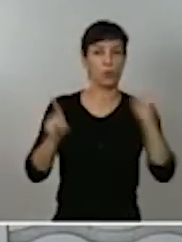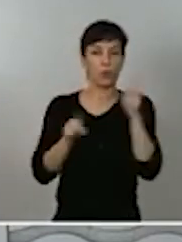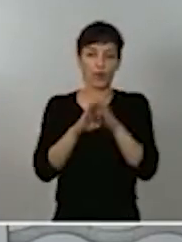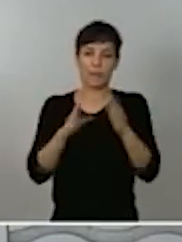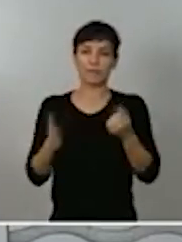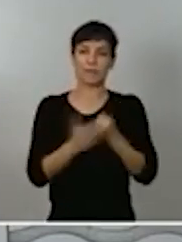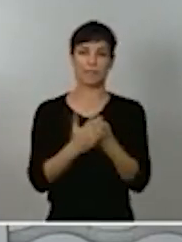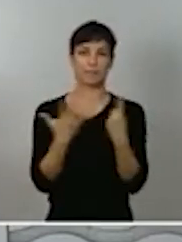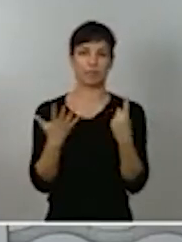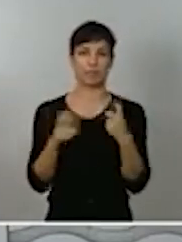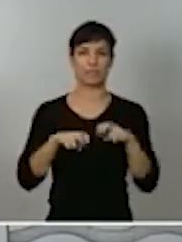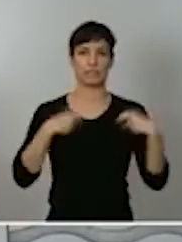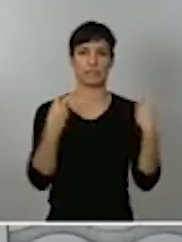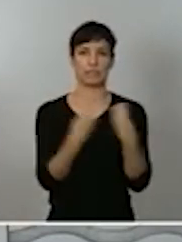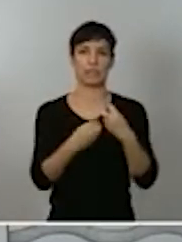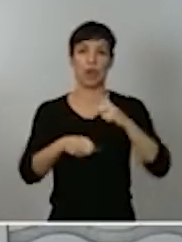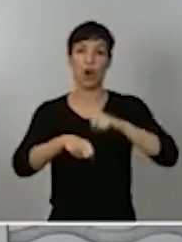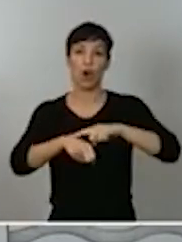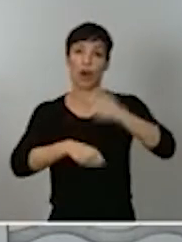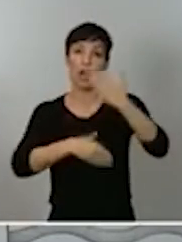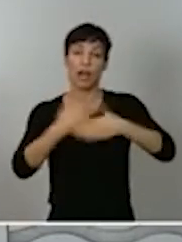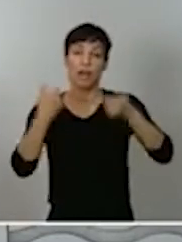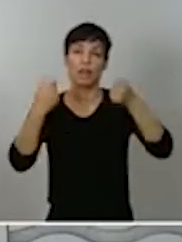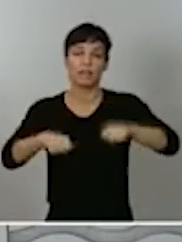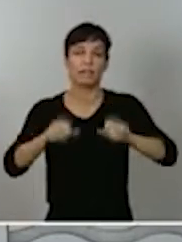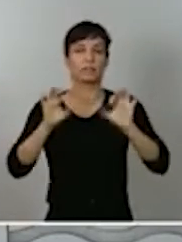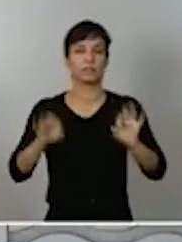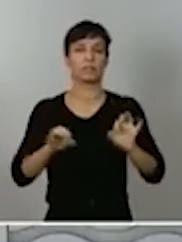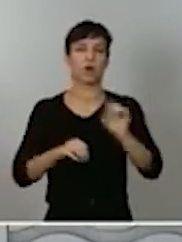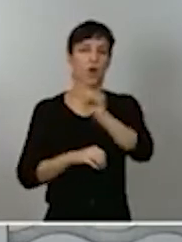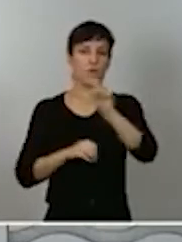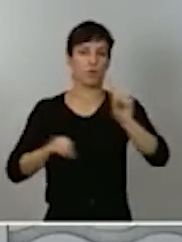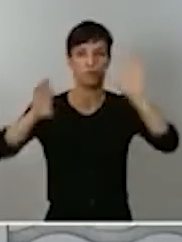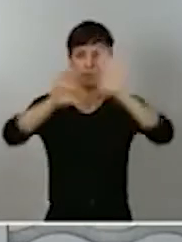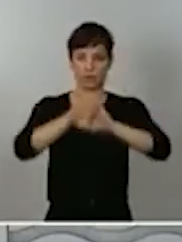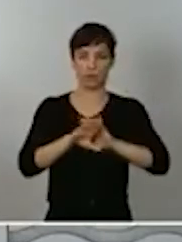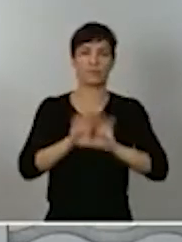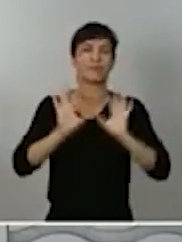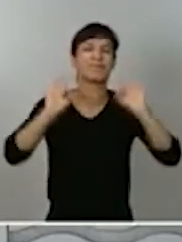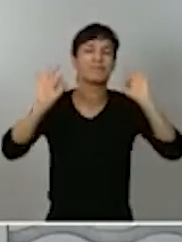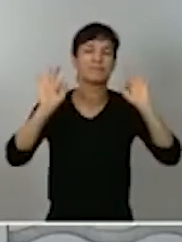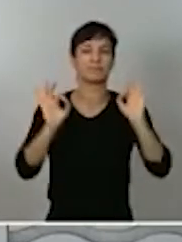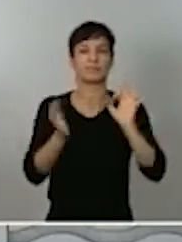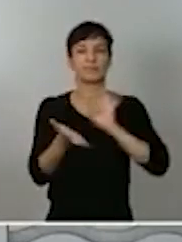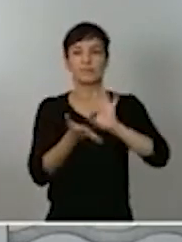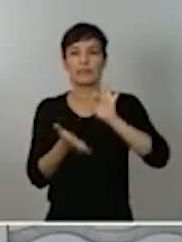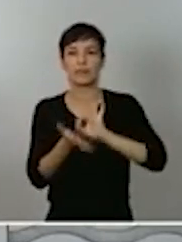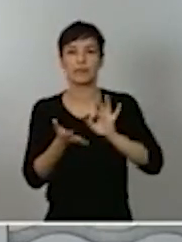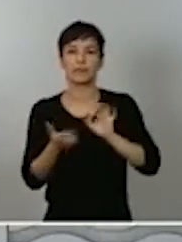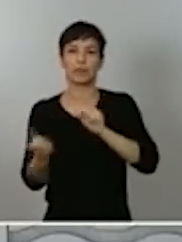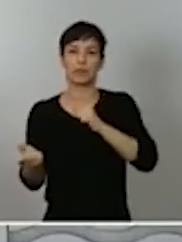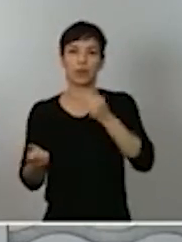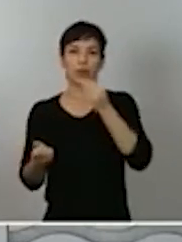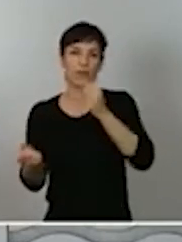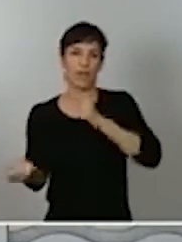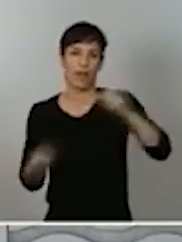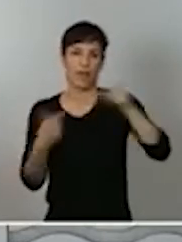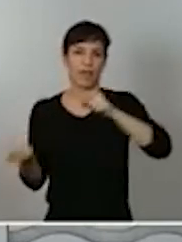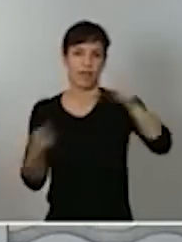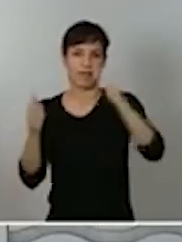y la hora de cierre se fija en las 23 horas, salvo en los servicios de entrega de comida a domicilio.